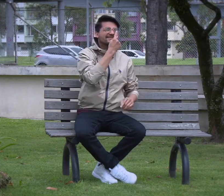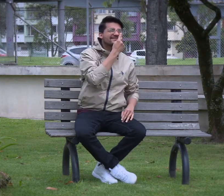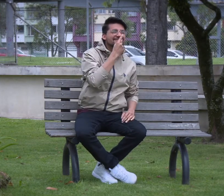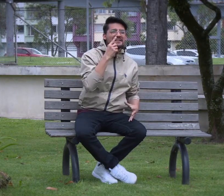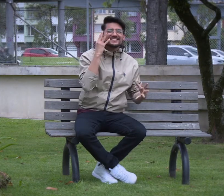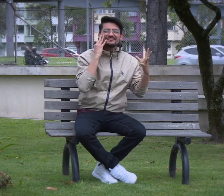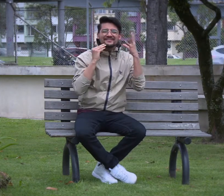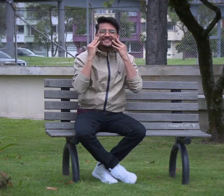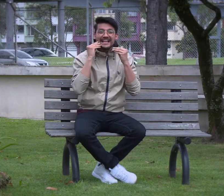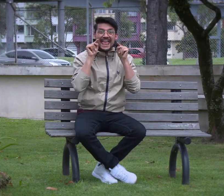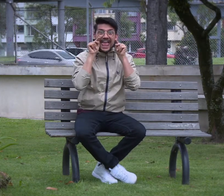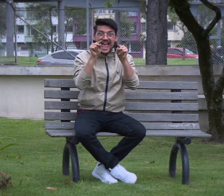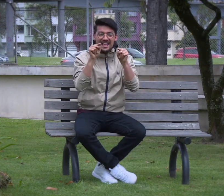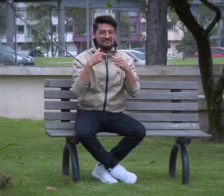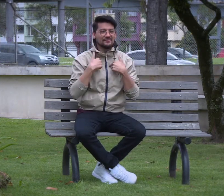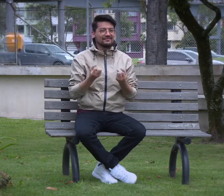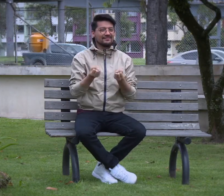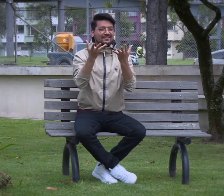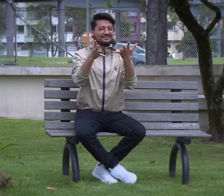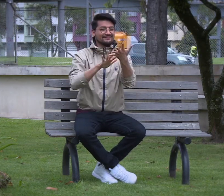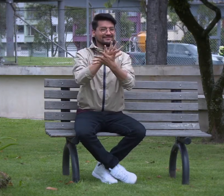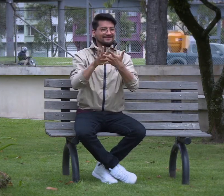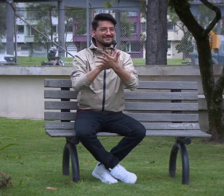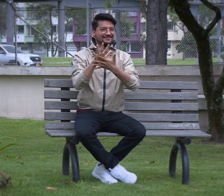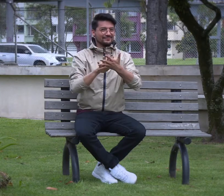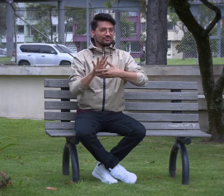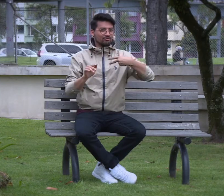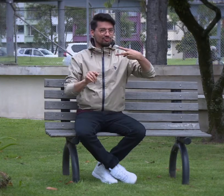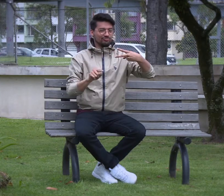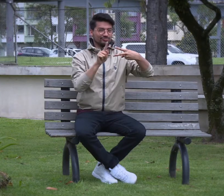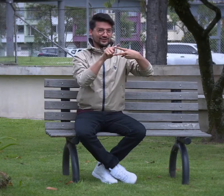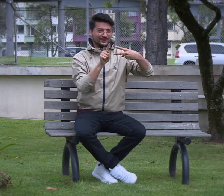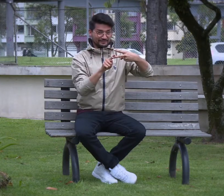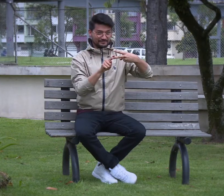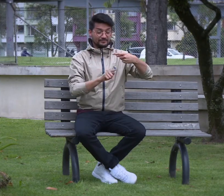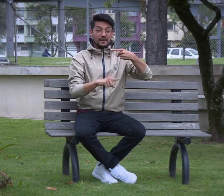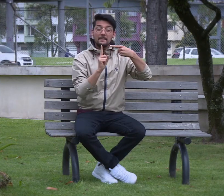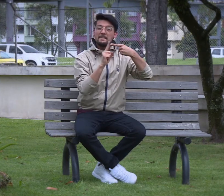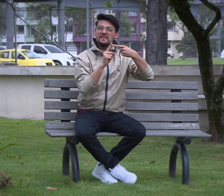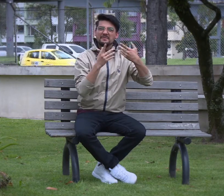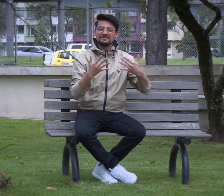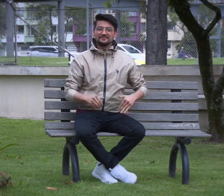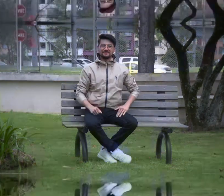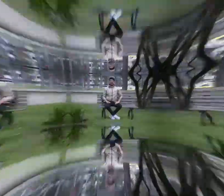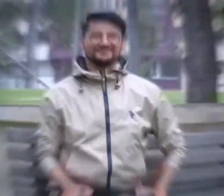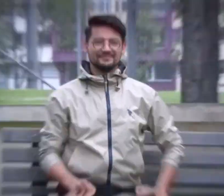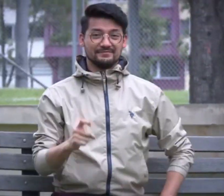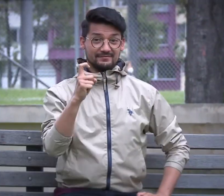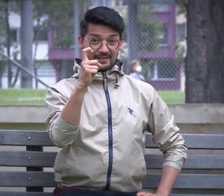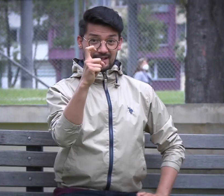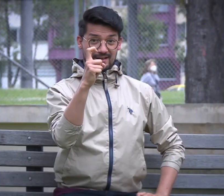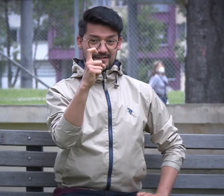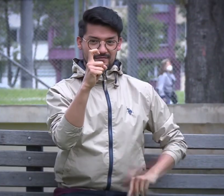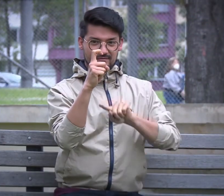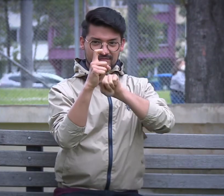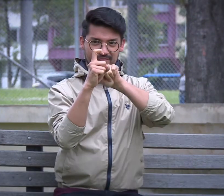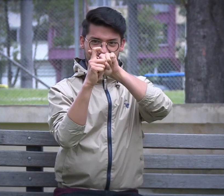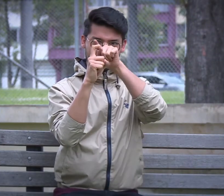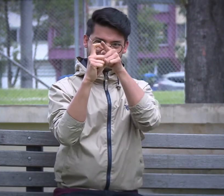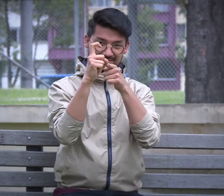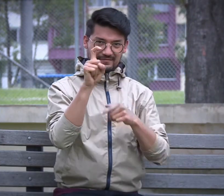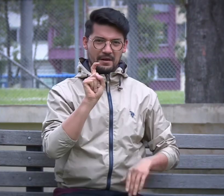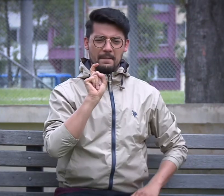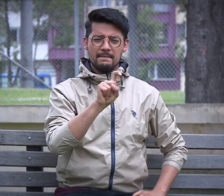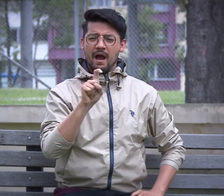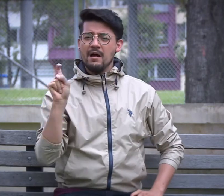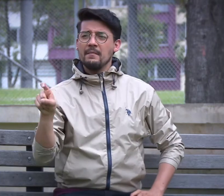una aventura y explorar lugares. Esas son las dos señas que vamos a aprender. La primera, la posición de la mano